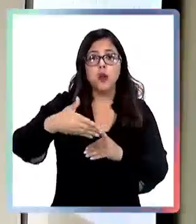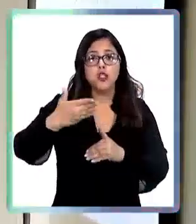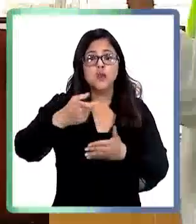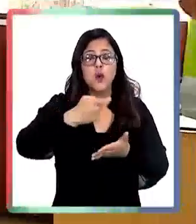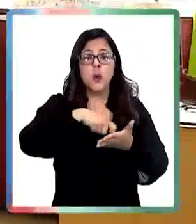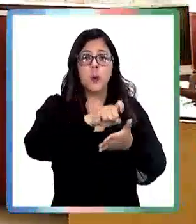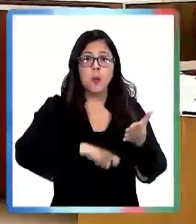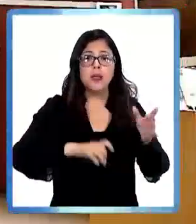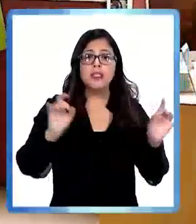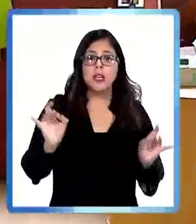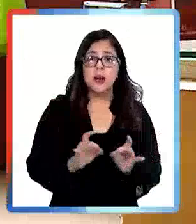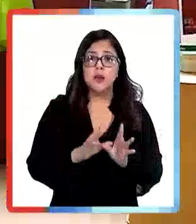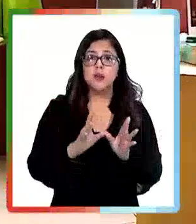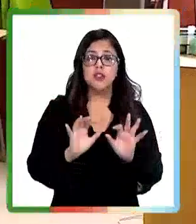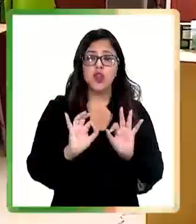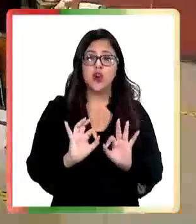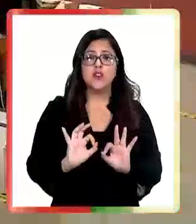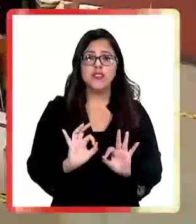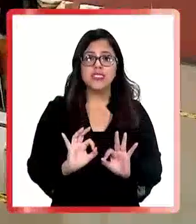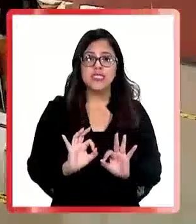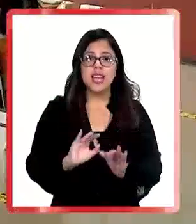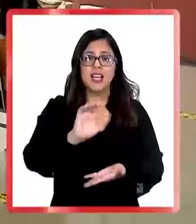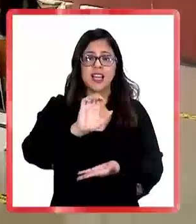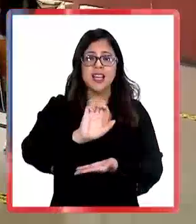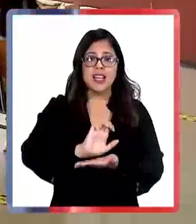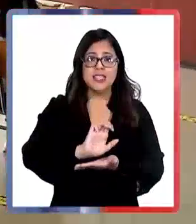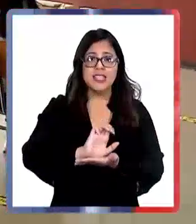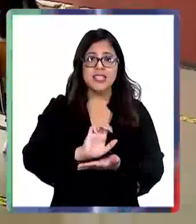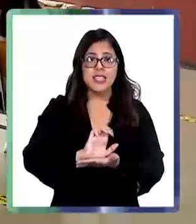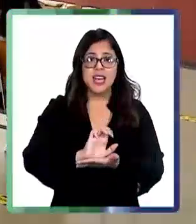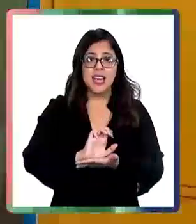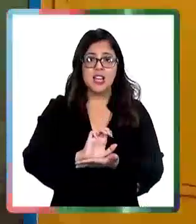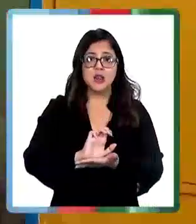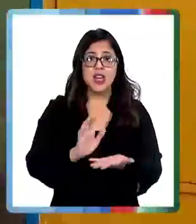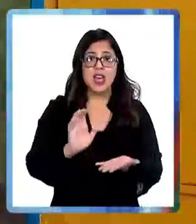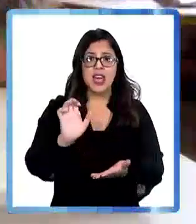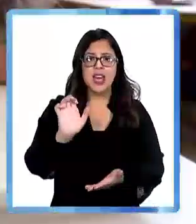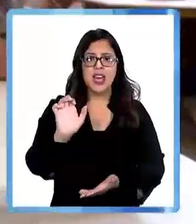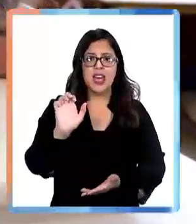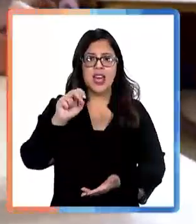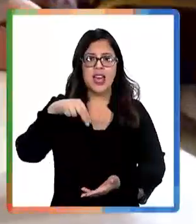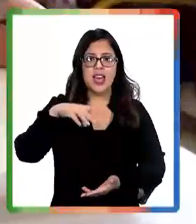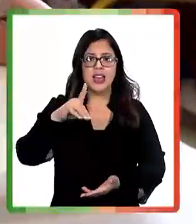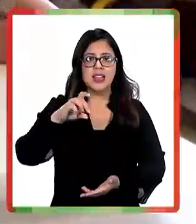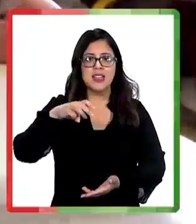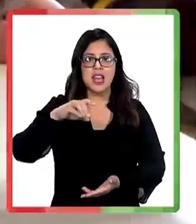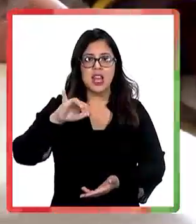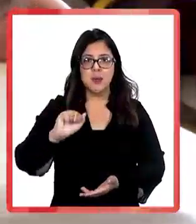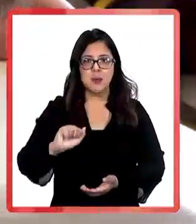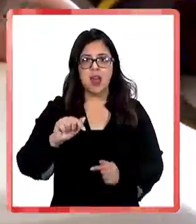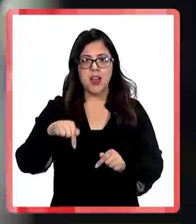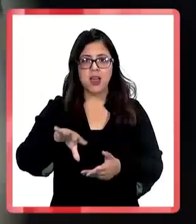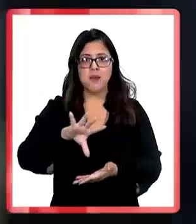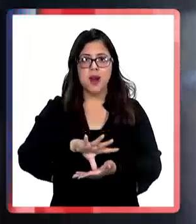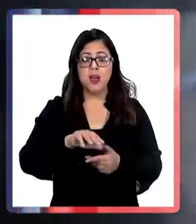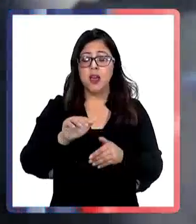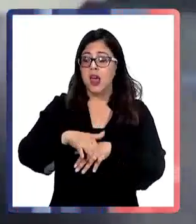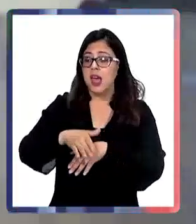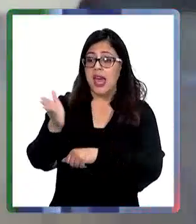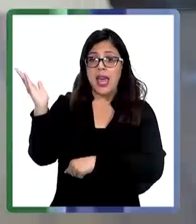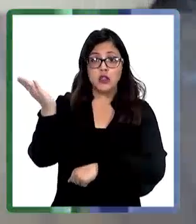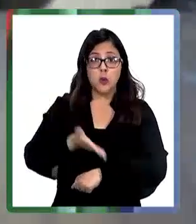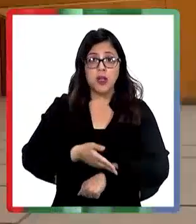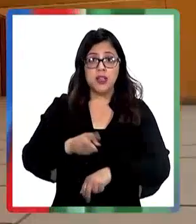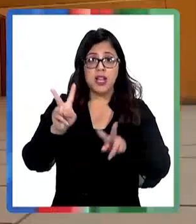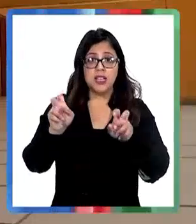meses podría llevar a la oficialización del estado de endemia en el país. Eliminar este pase de movilidad